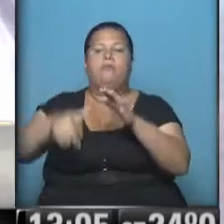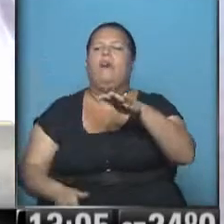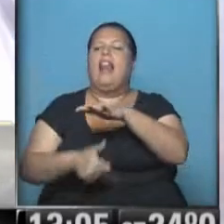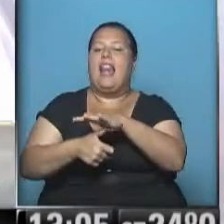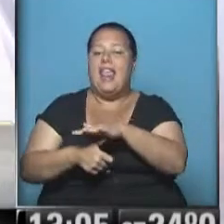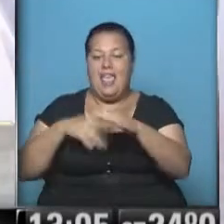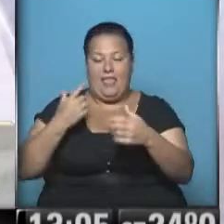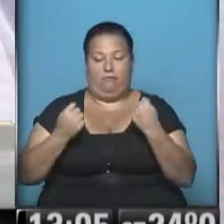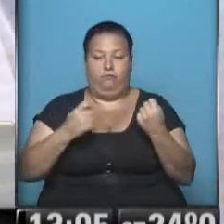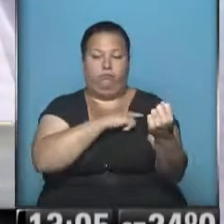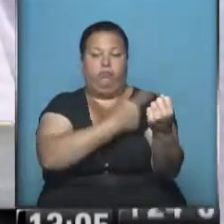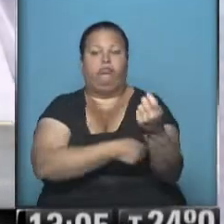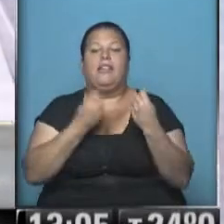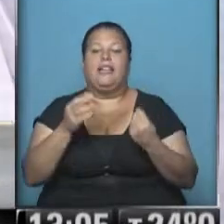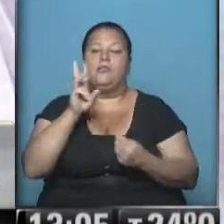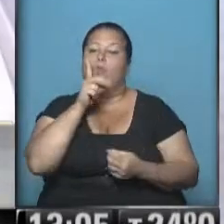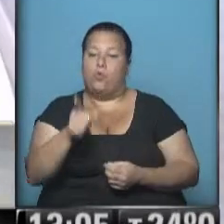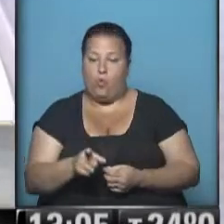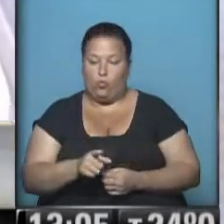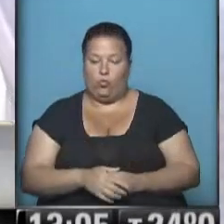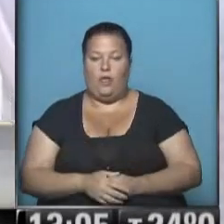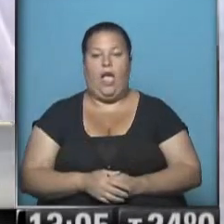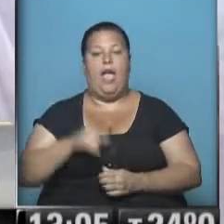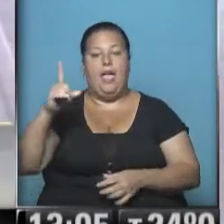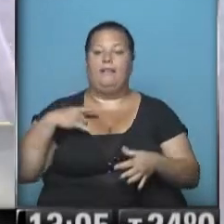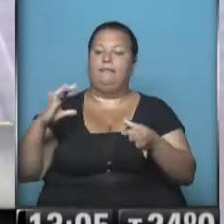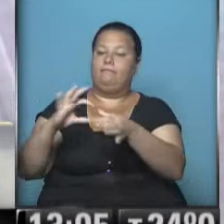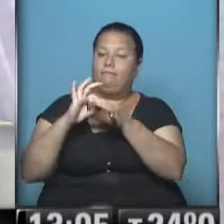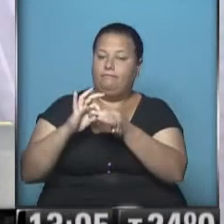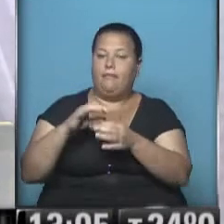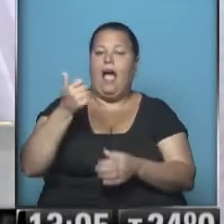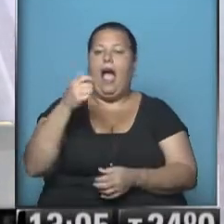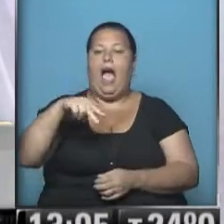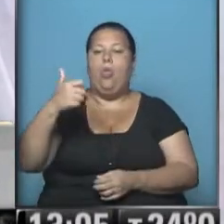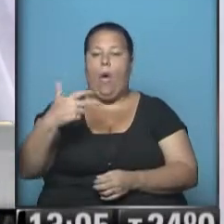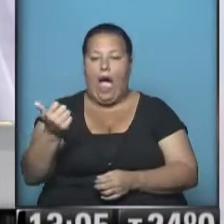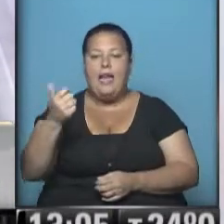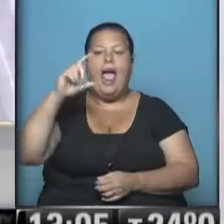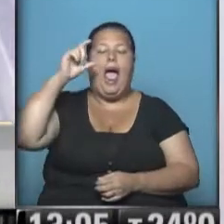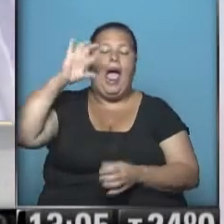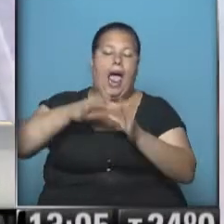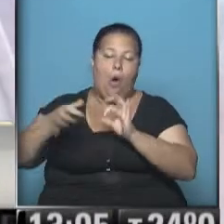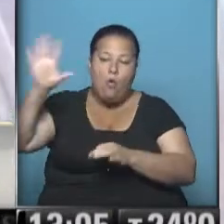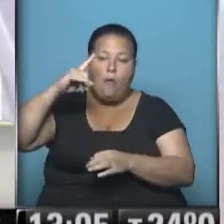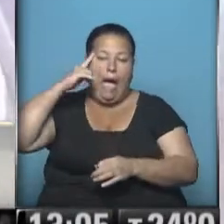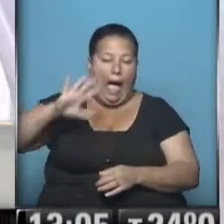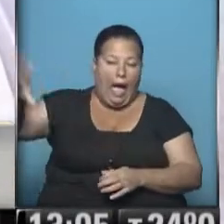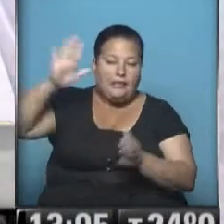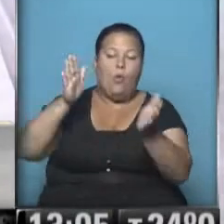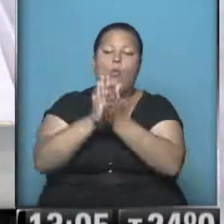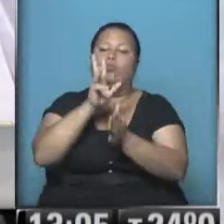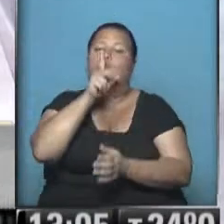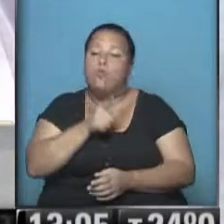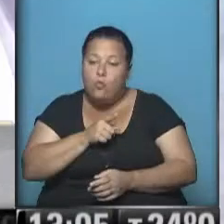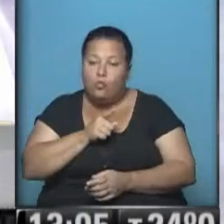a una gran potencia como es Rusia, esta es la Unión Aduanera Euroasiática, que junto a Rusia conforman